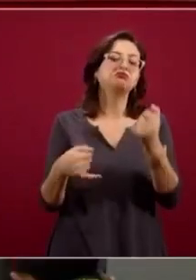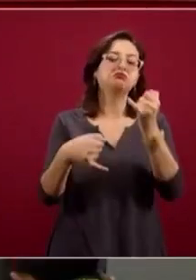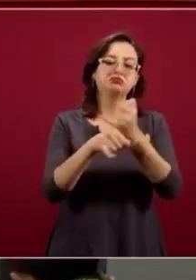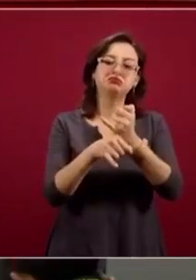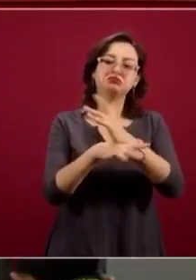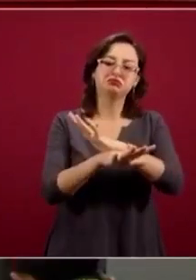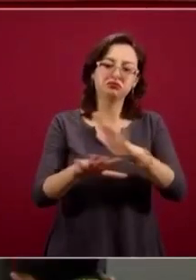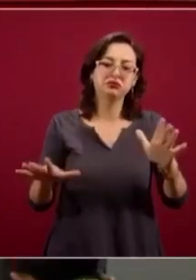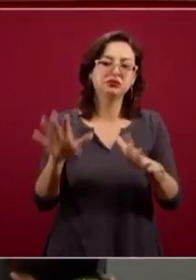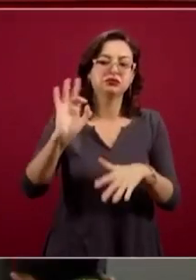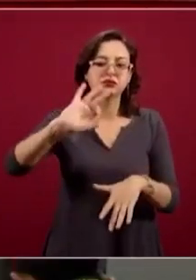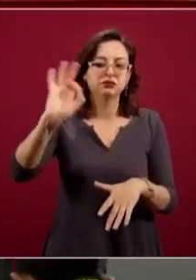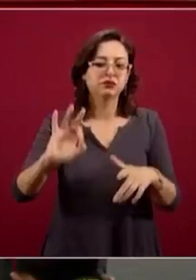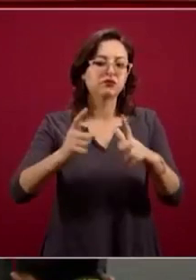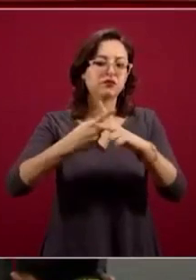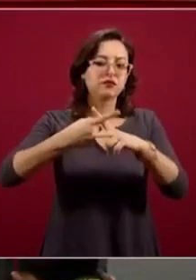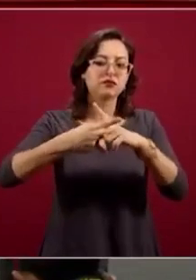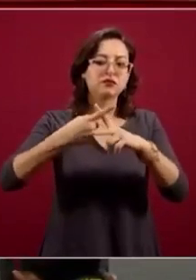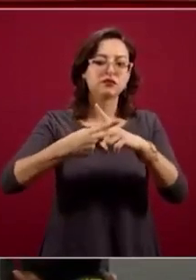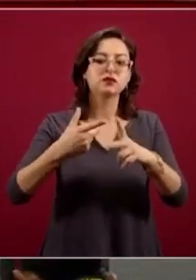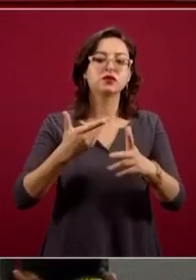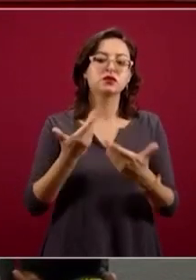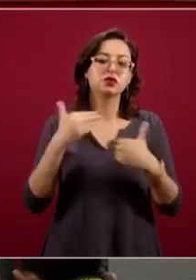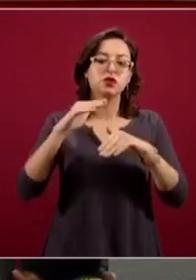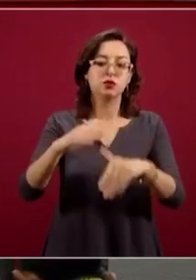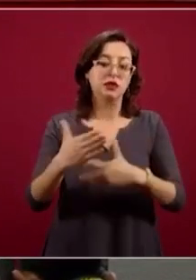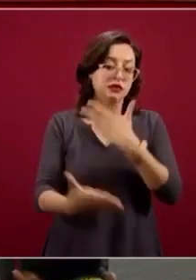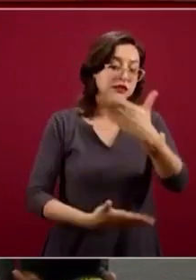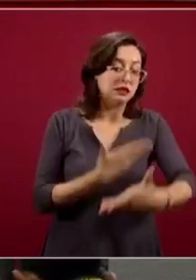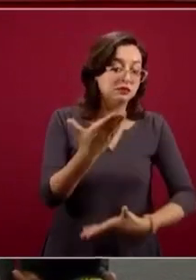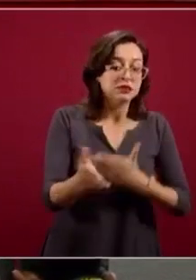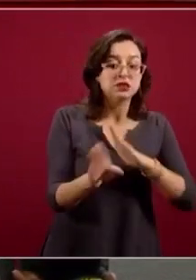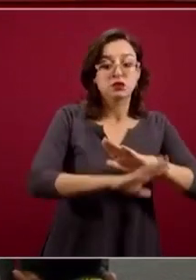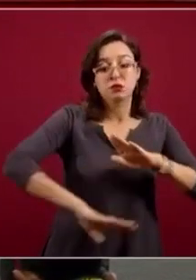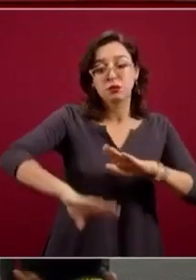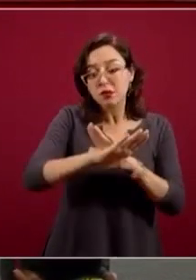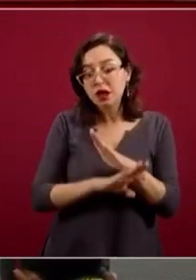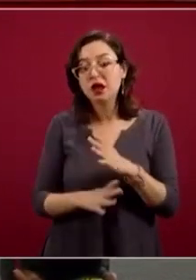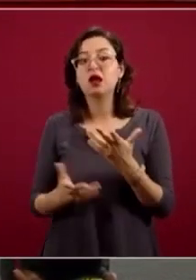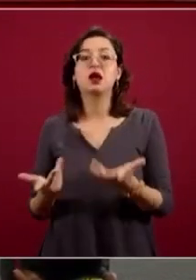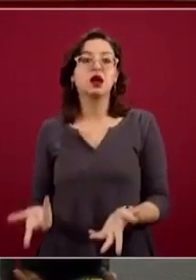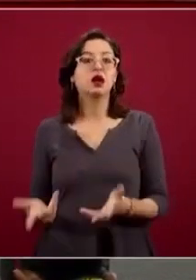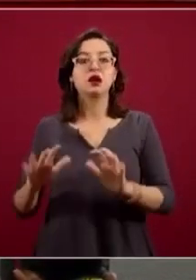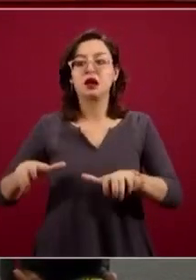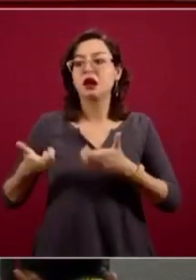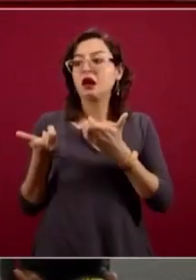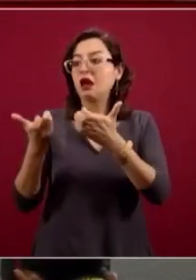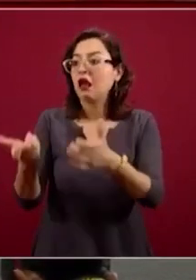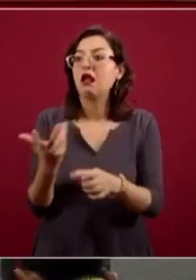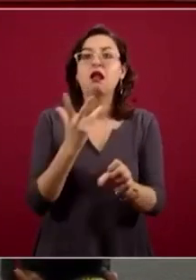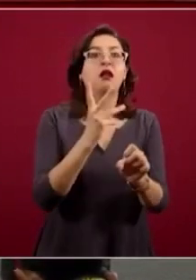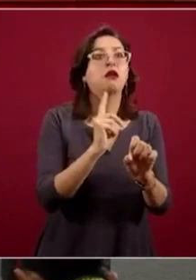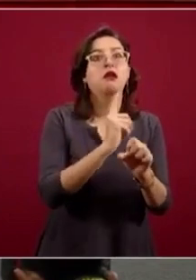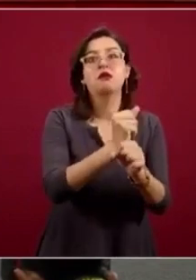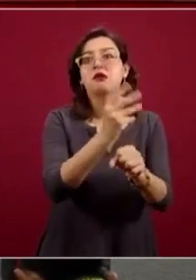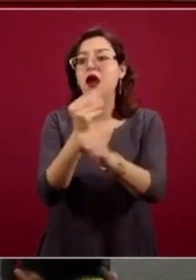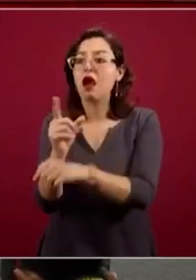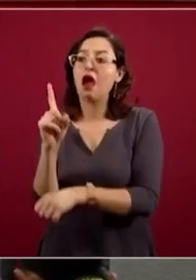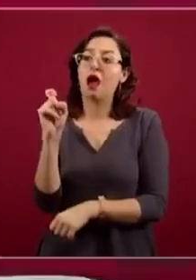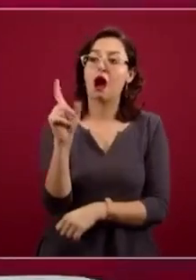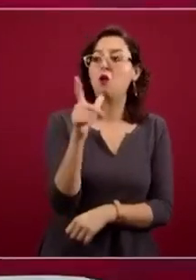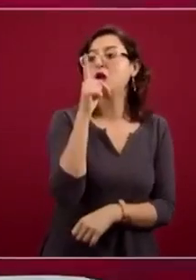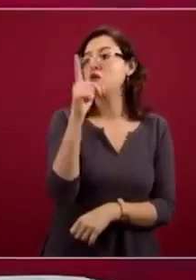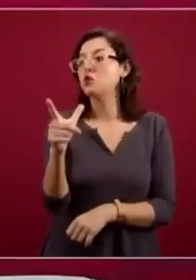estadística en materia de servicios básicos, equipamiento, de acceso a servicios, agua, luz,